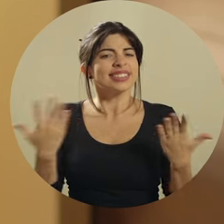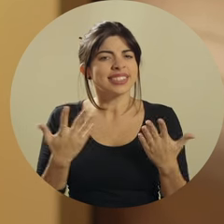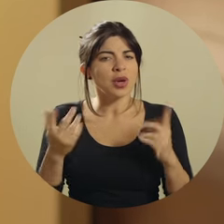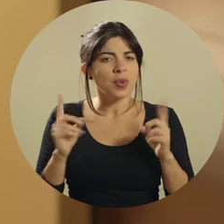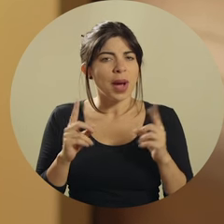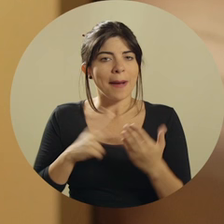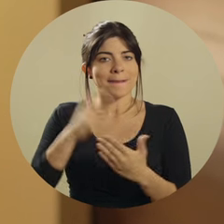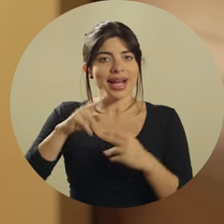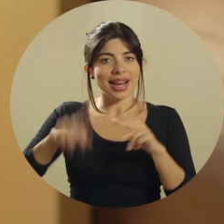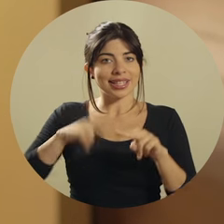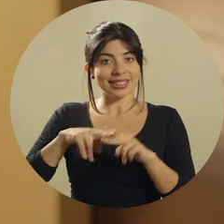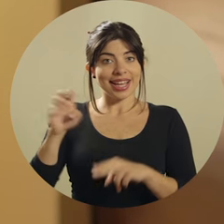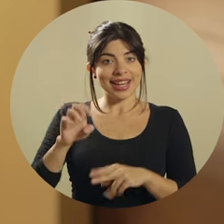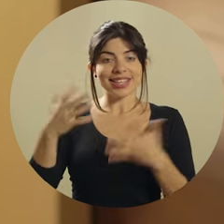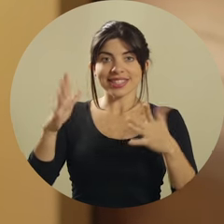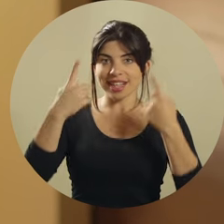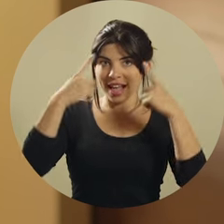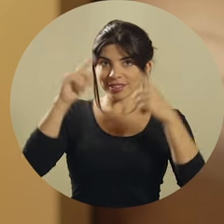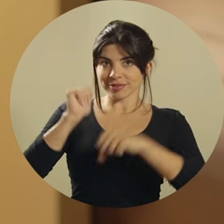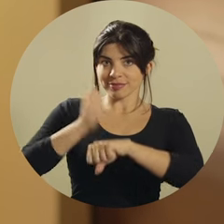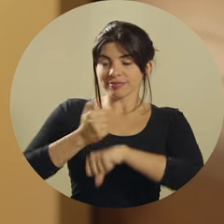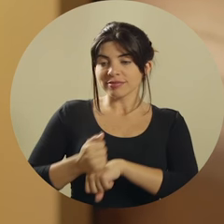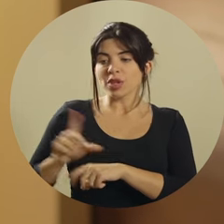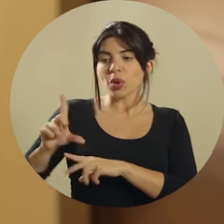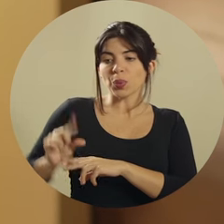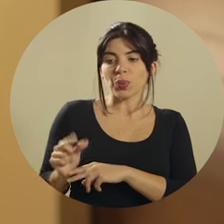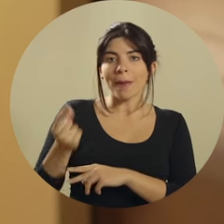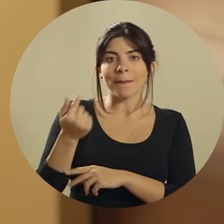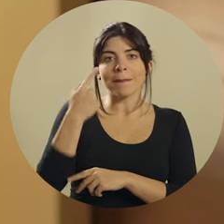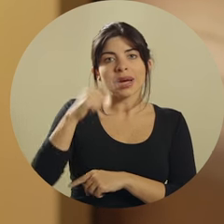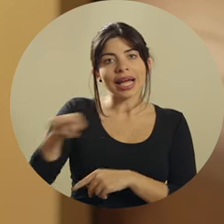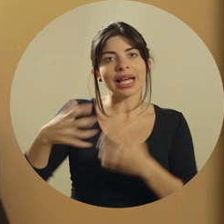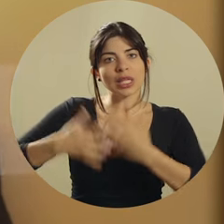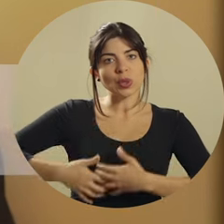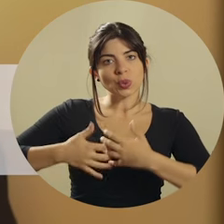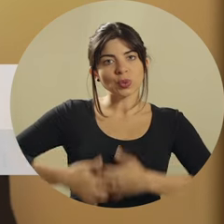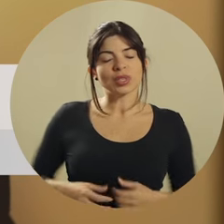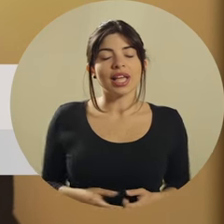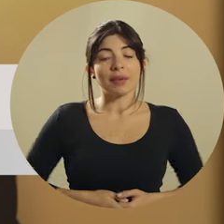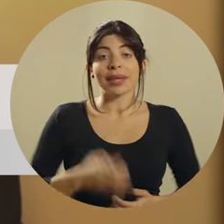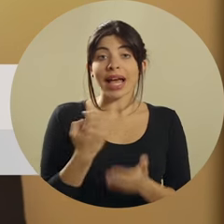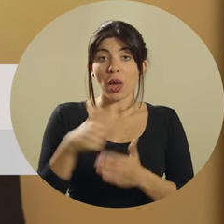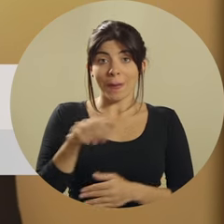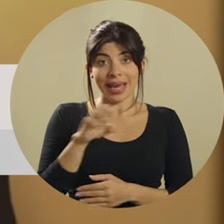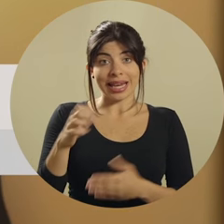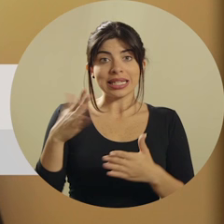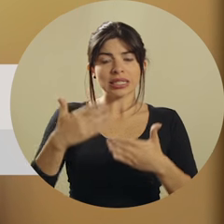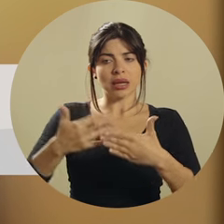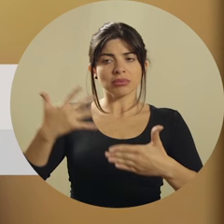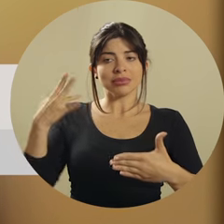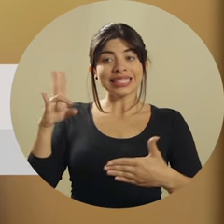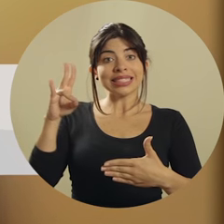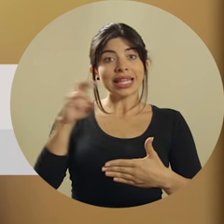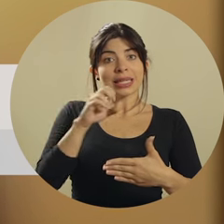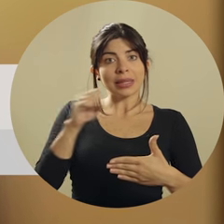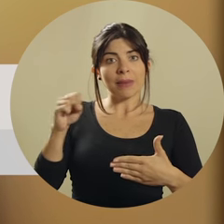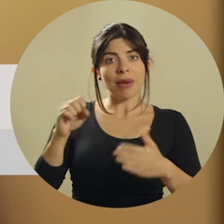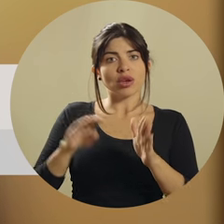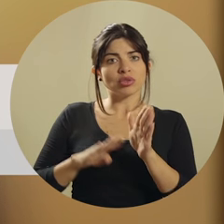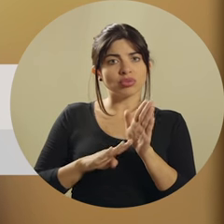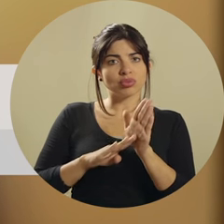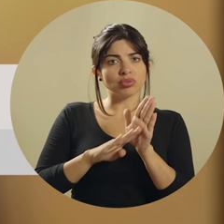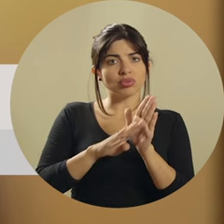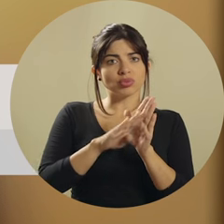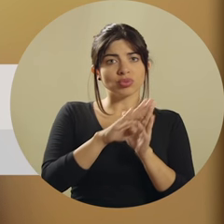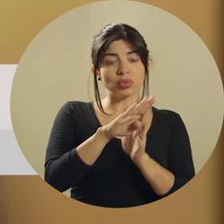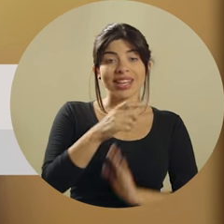Nacional de Energía se concretaron rebajas para el sector industrial. La economía en enero cumplió siete meses consecutivos de